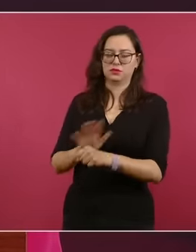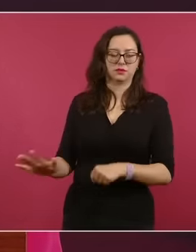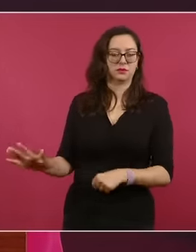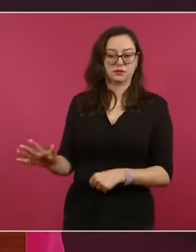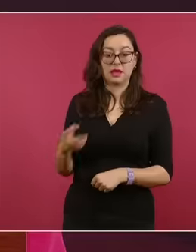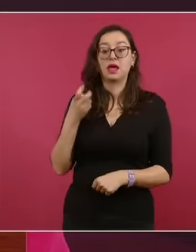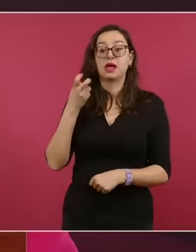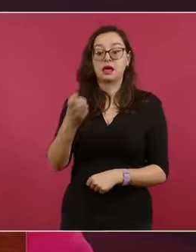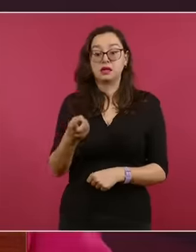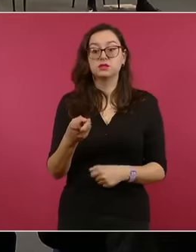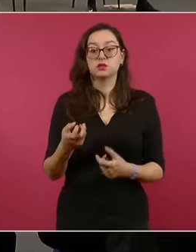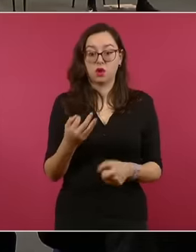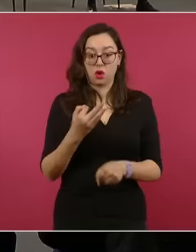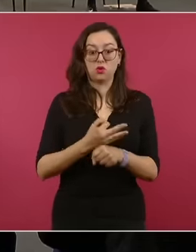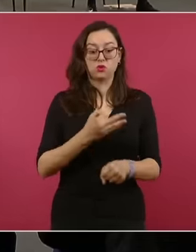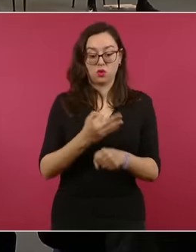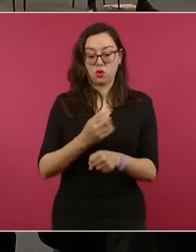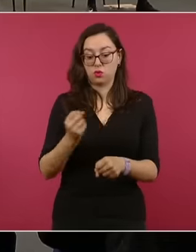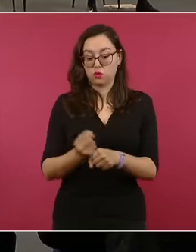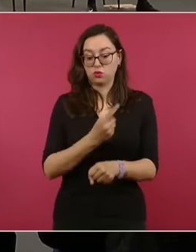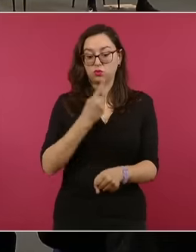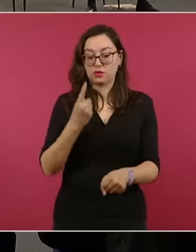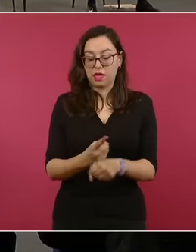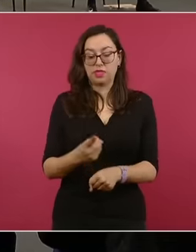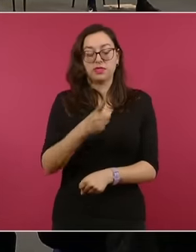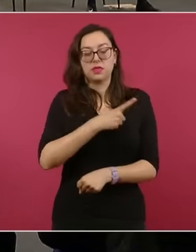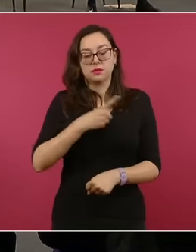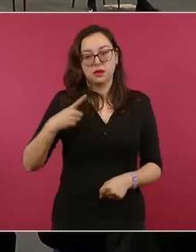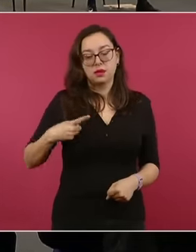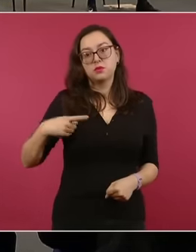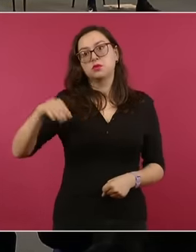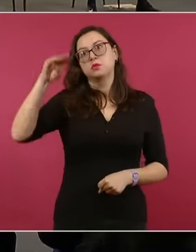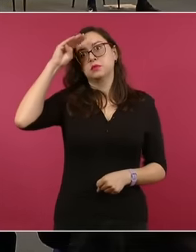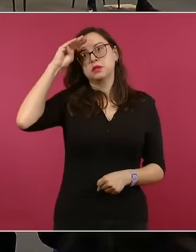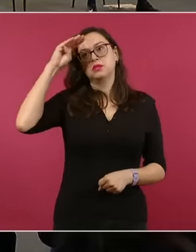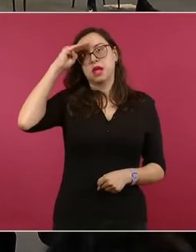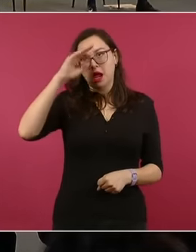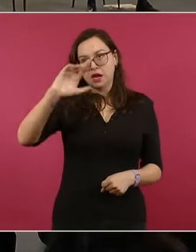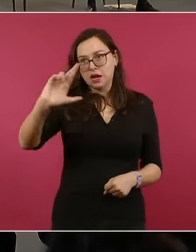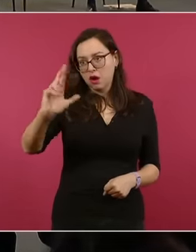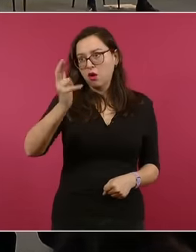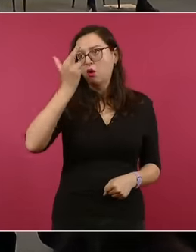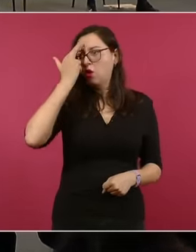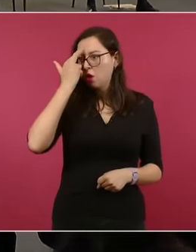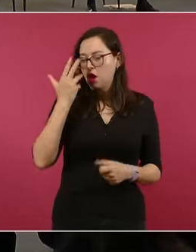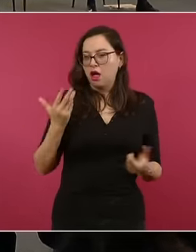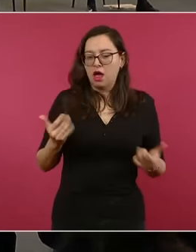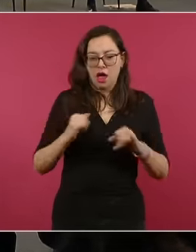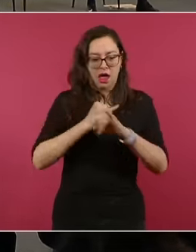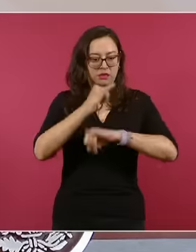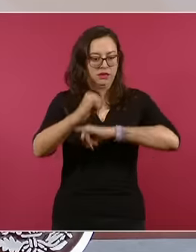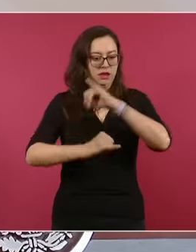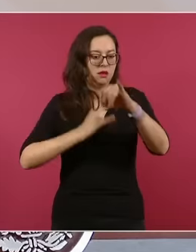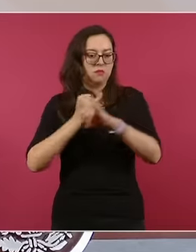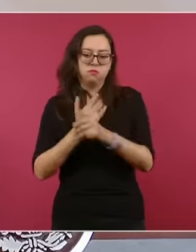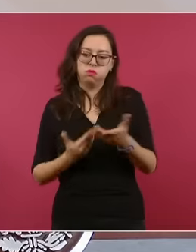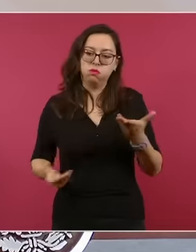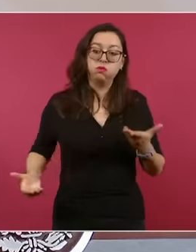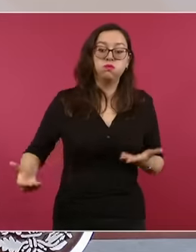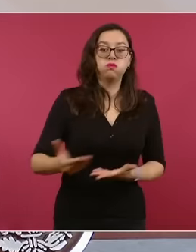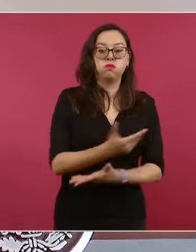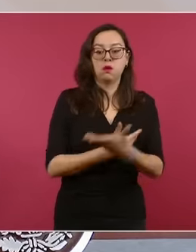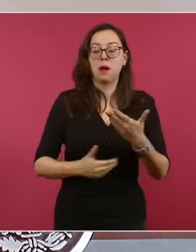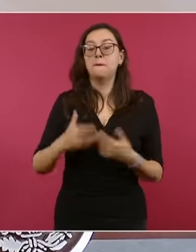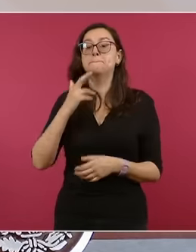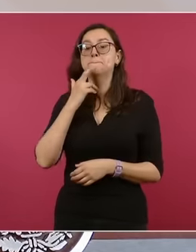convivencia internacional. Y si usted nos permite, señor presidente, yo creo que Alejandro Celorio puede explicar cuál es el mecanismo para que otros